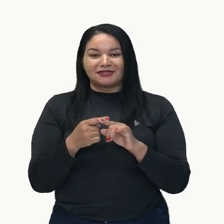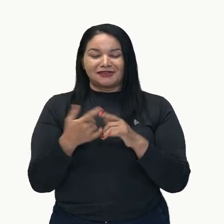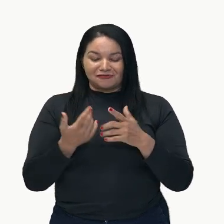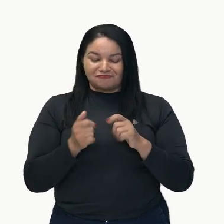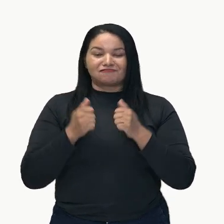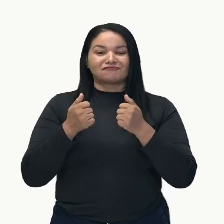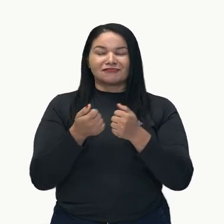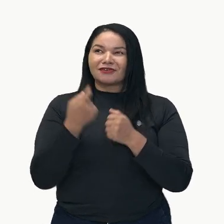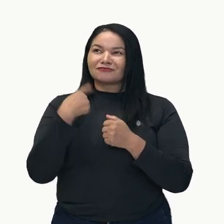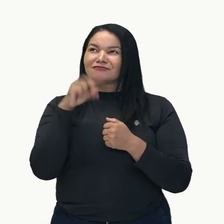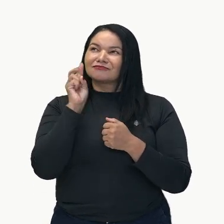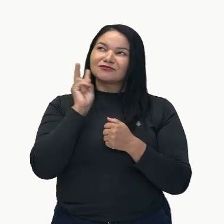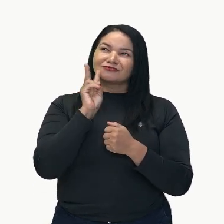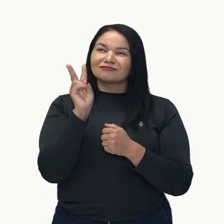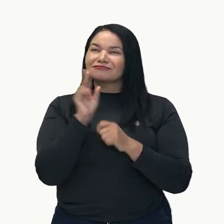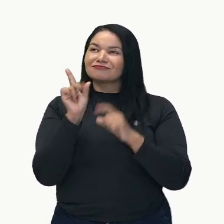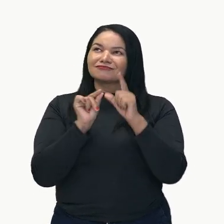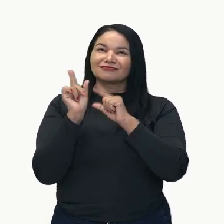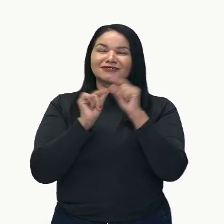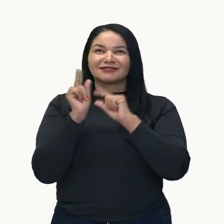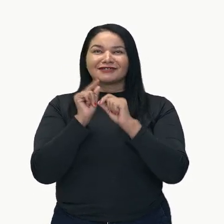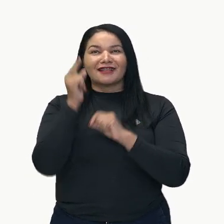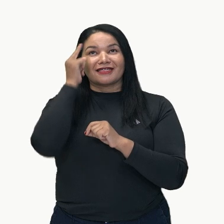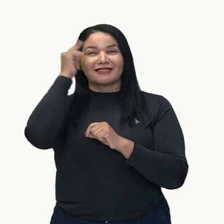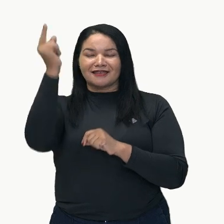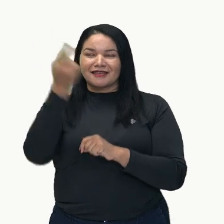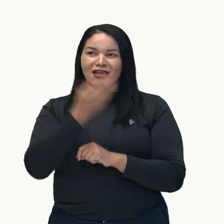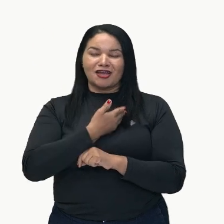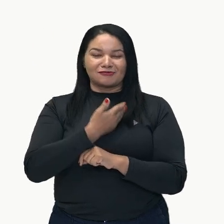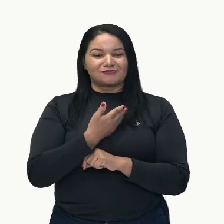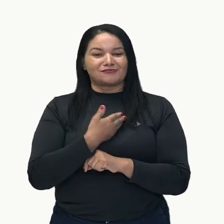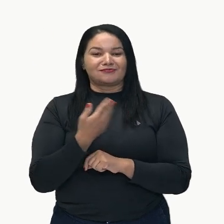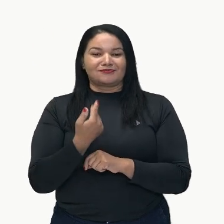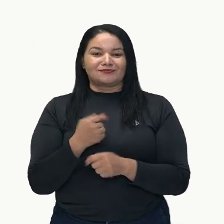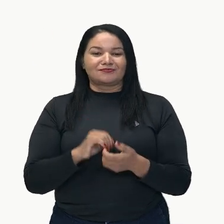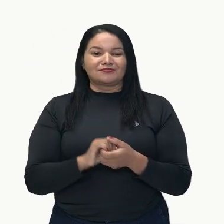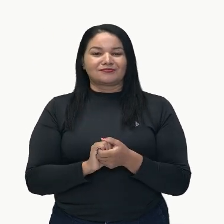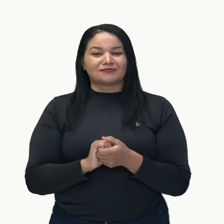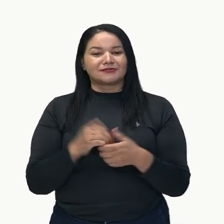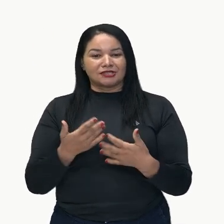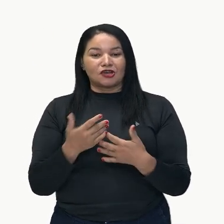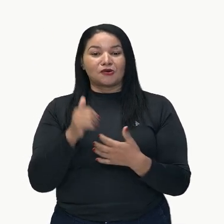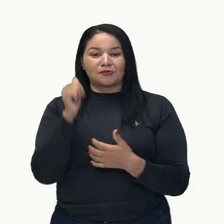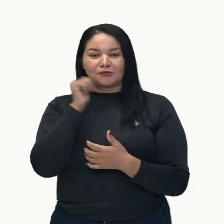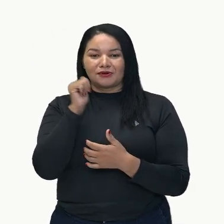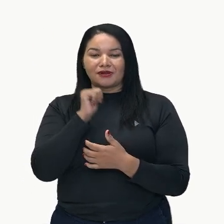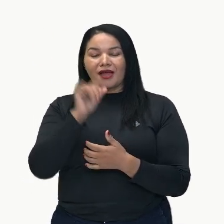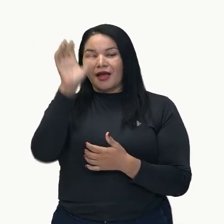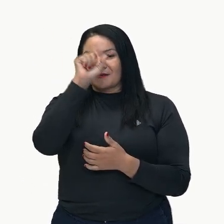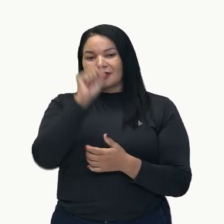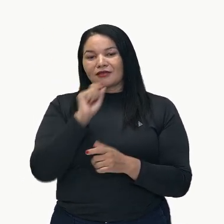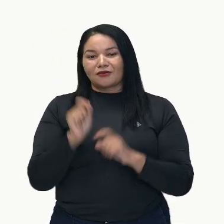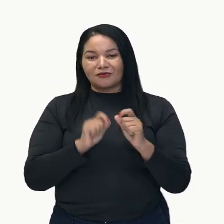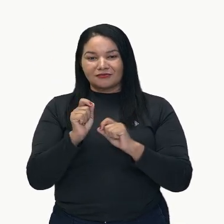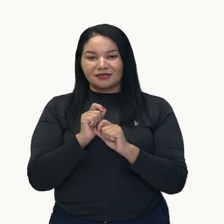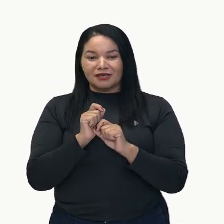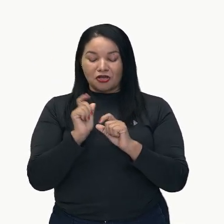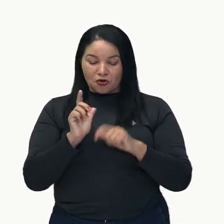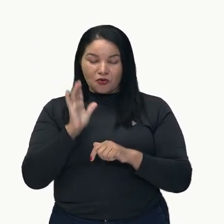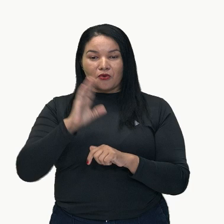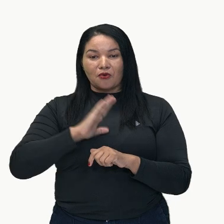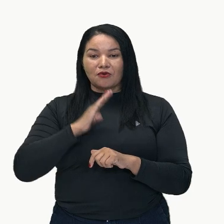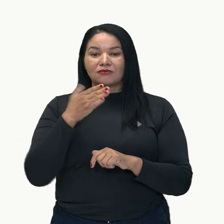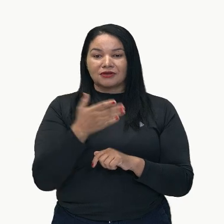las estrellas y recordaba su amiga mágica. Y así, Alicia aprendió que con valentía y